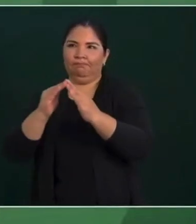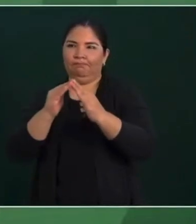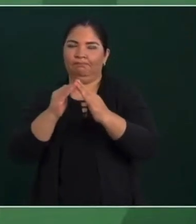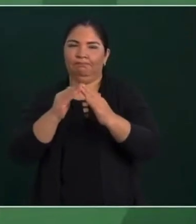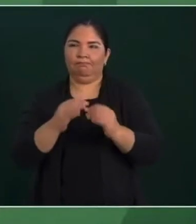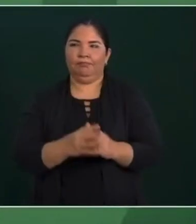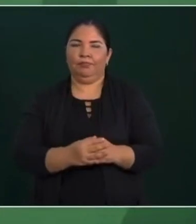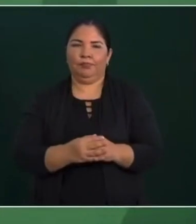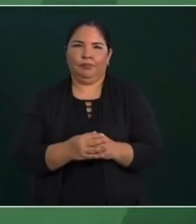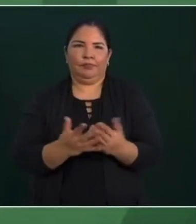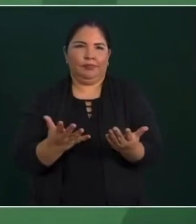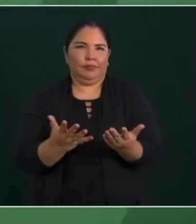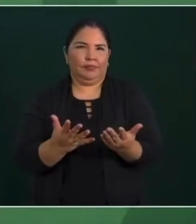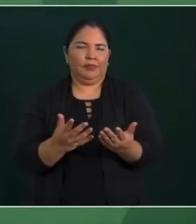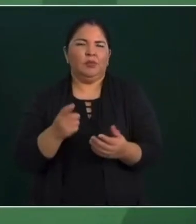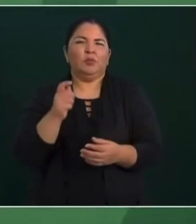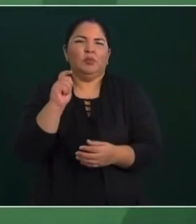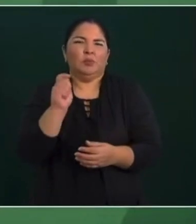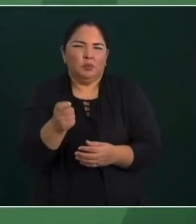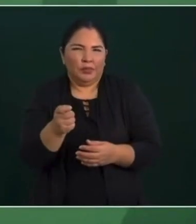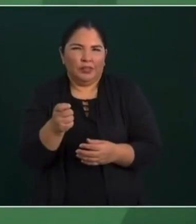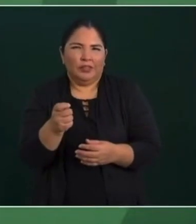¿Qué tipo de apoyo?